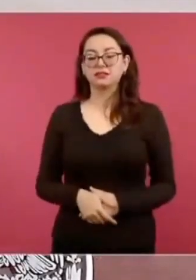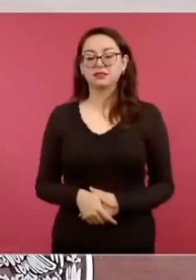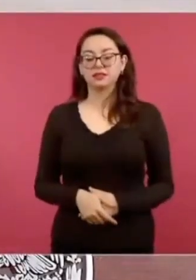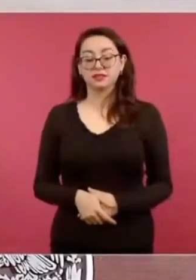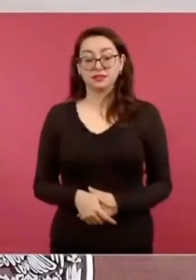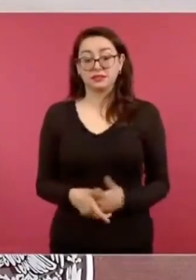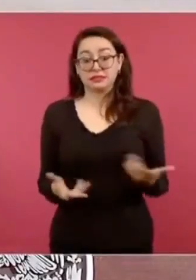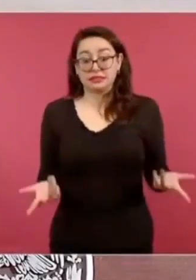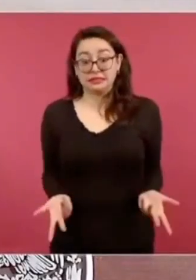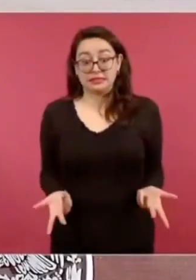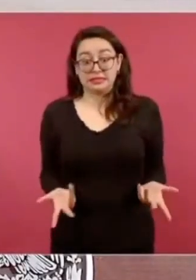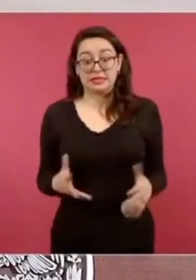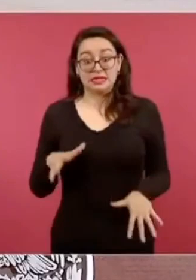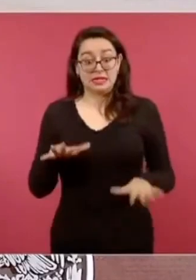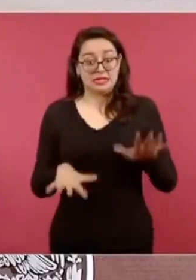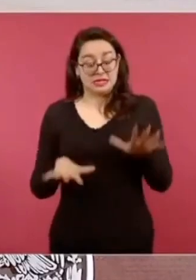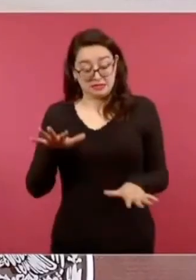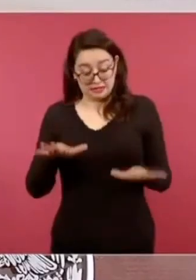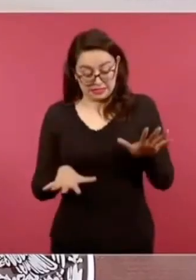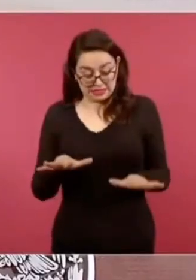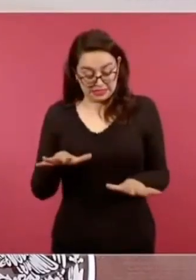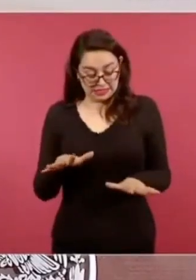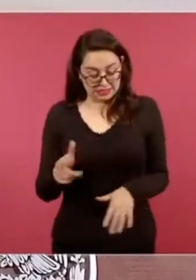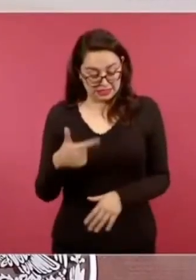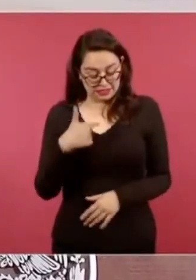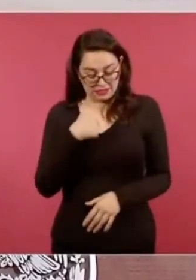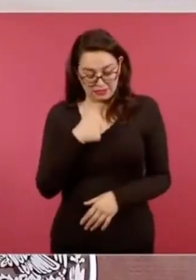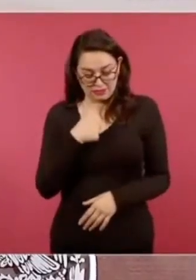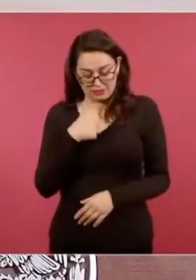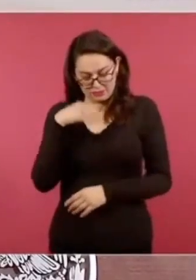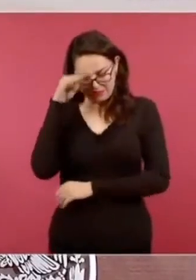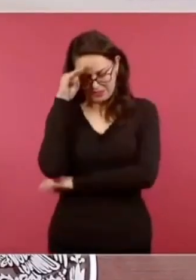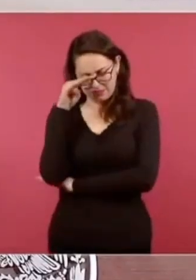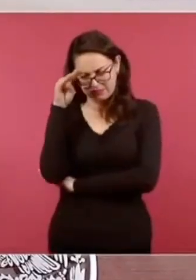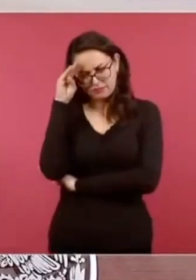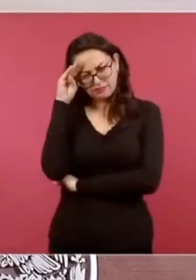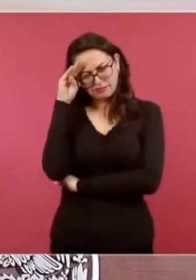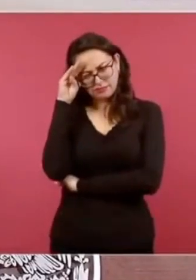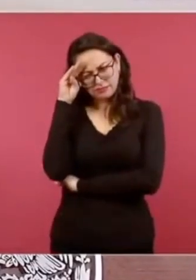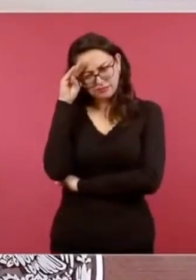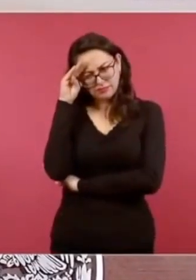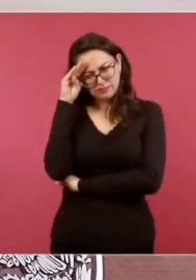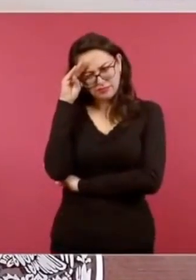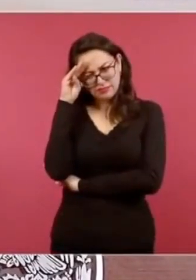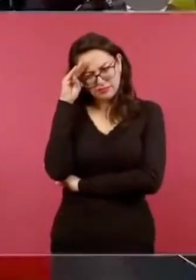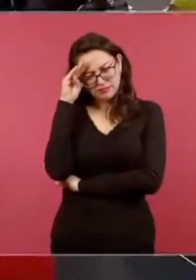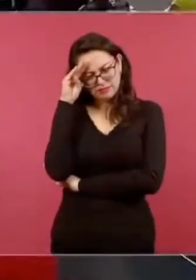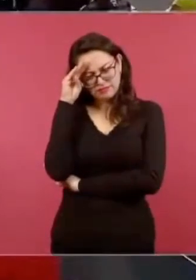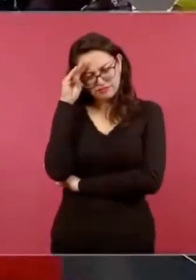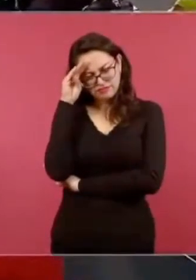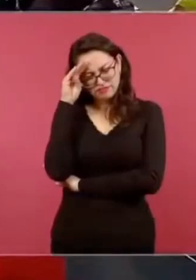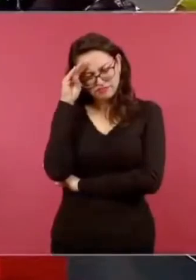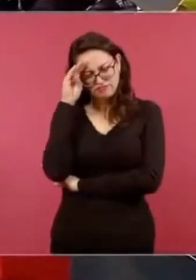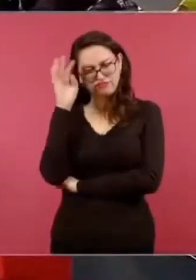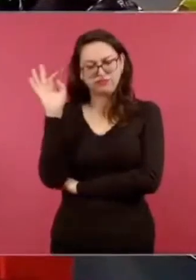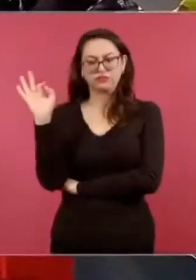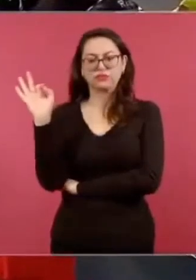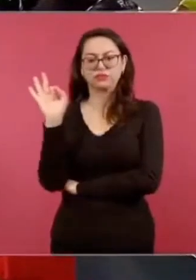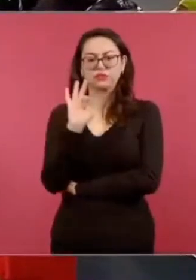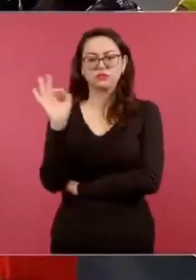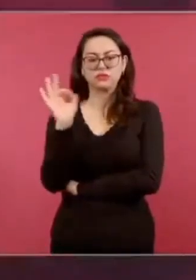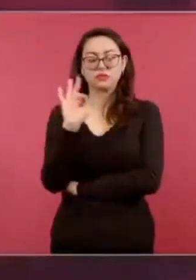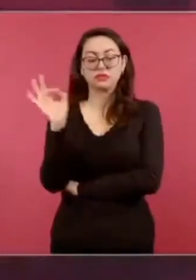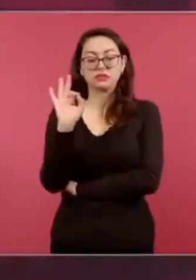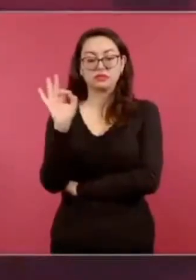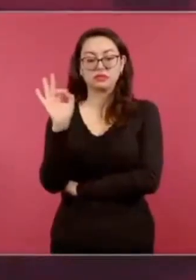no escucho bien, este, pienso que los que nos están viendo no escuchan